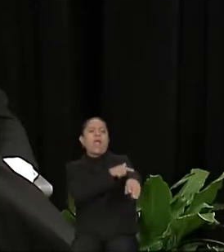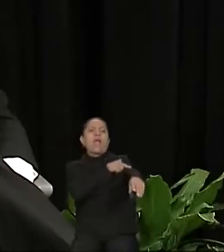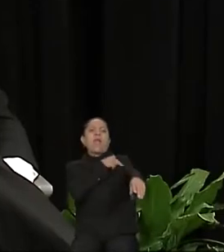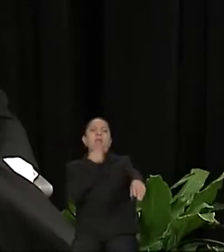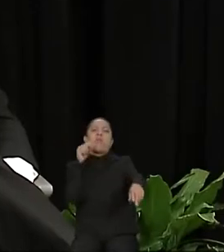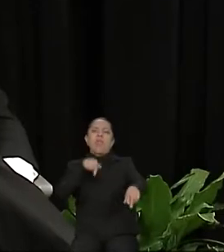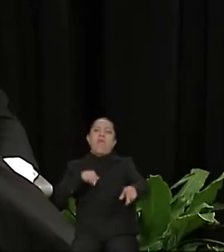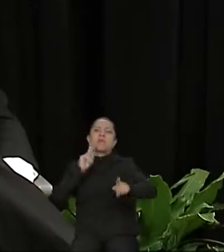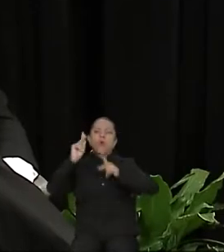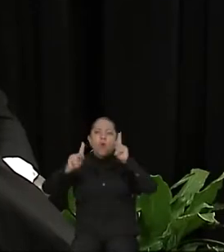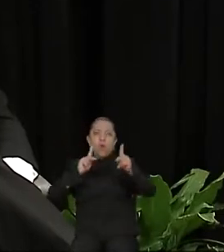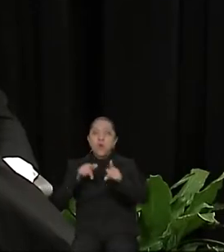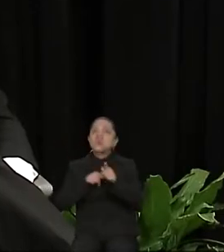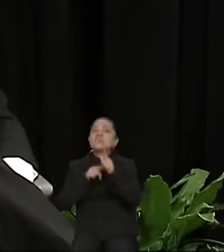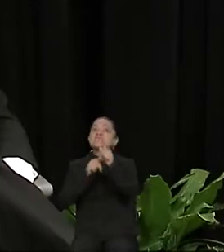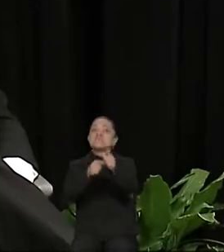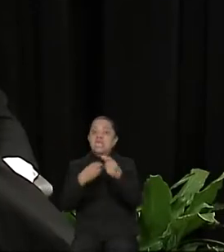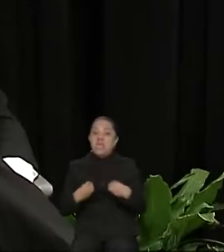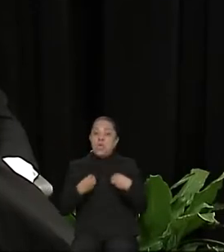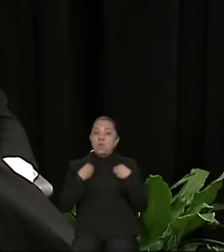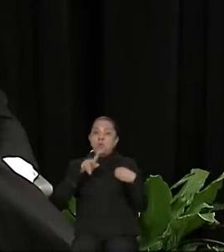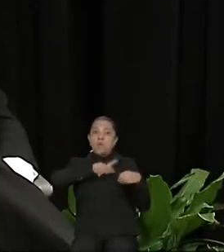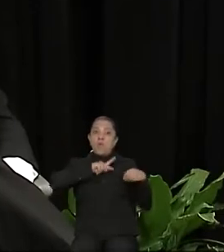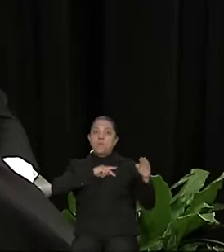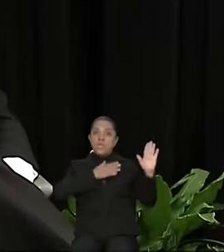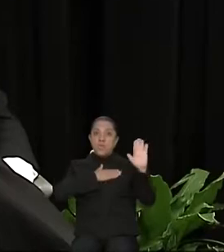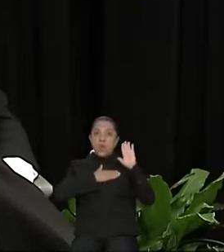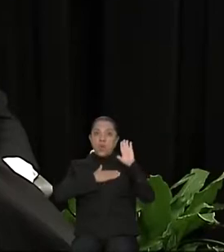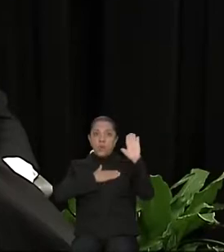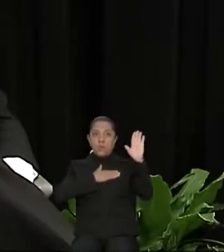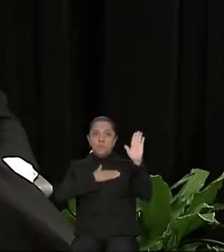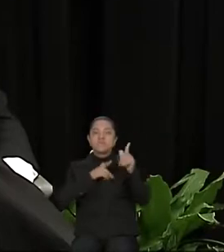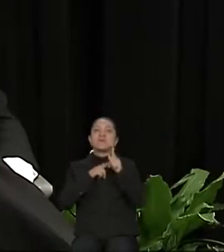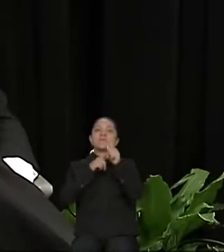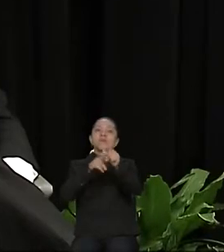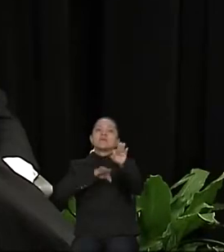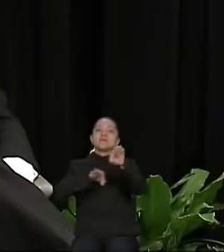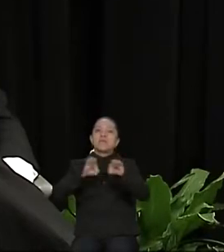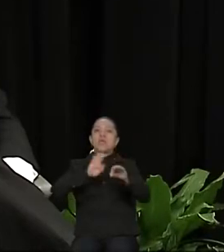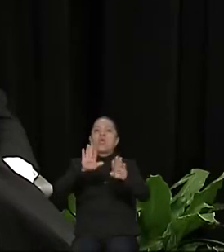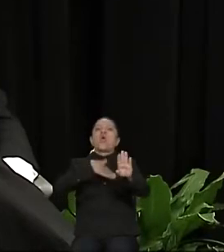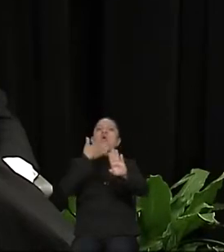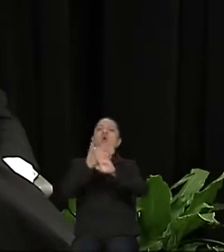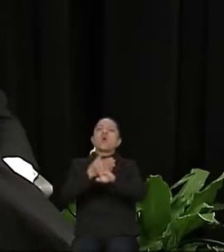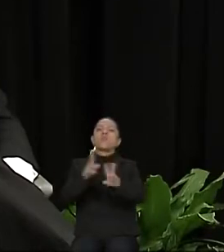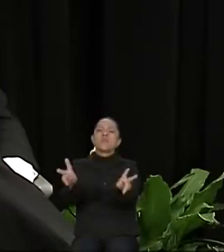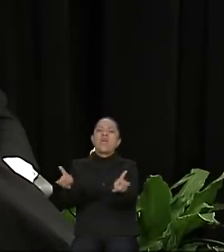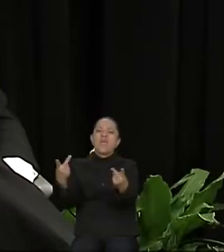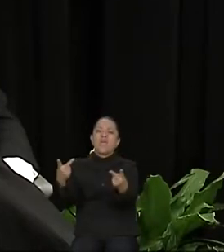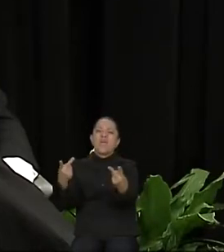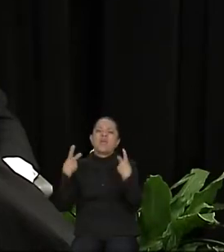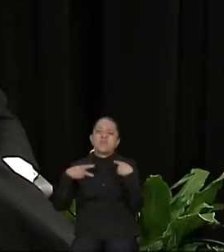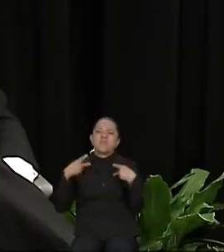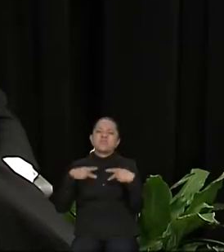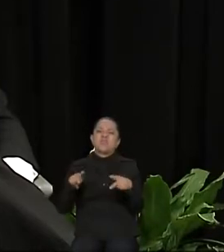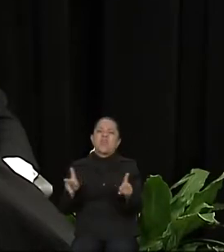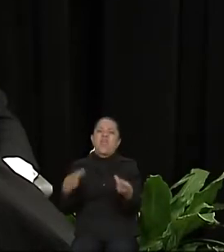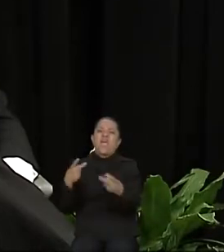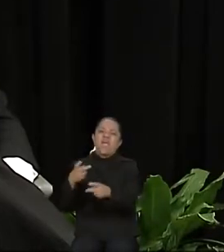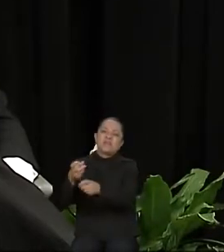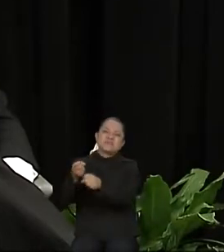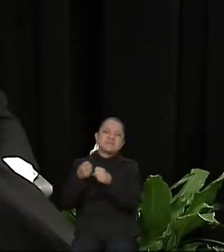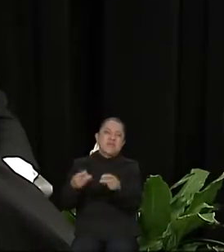vigente mi compromiso para seguir trabajando en contra de la trata de personas, para defender la vida y sobre todo también